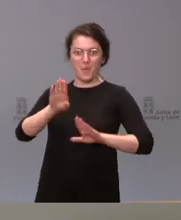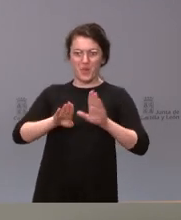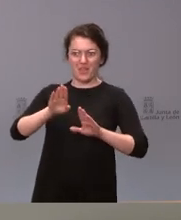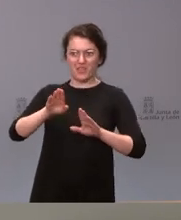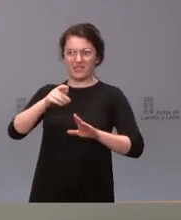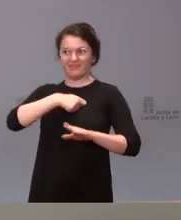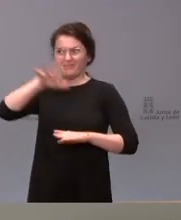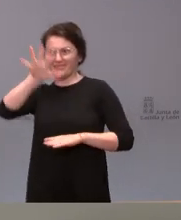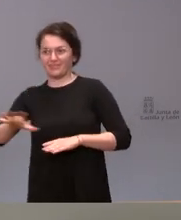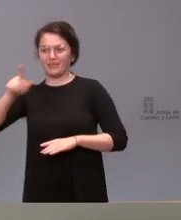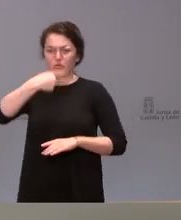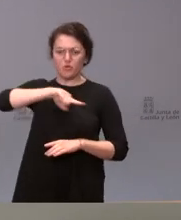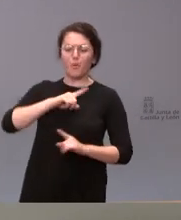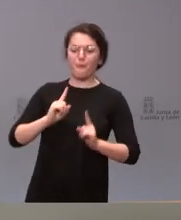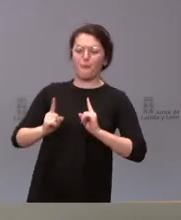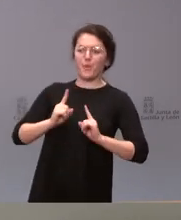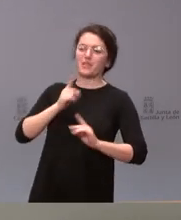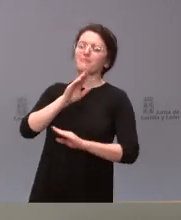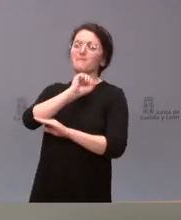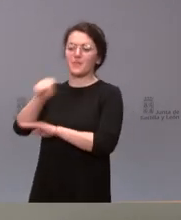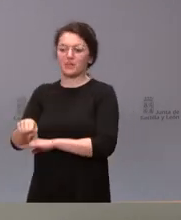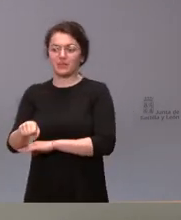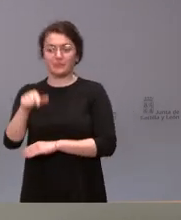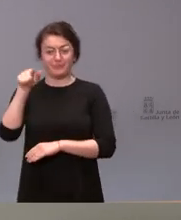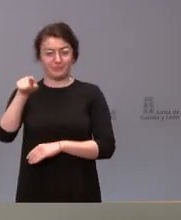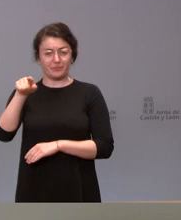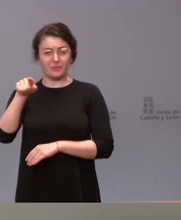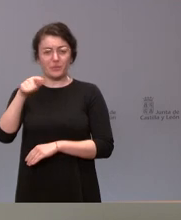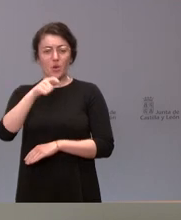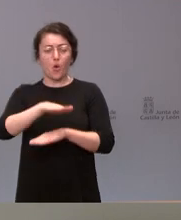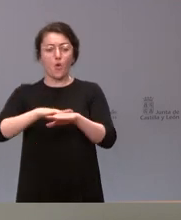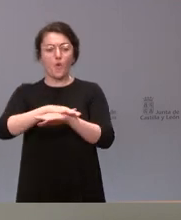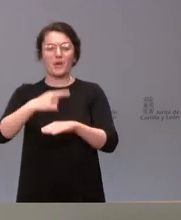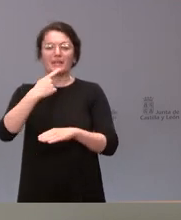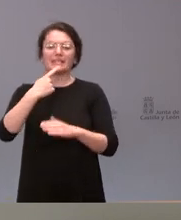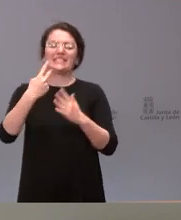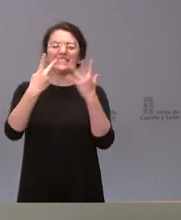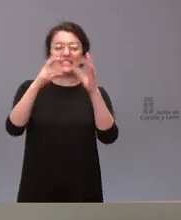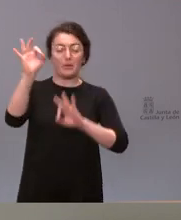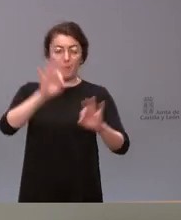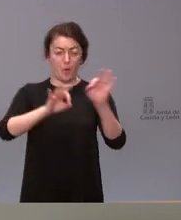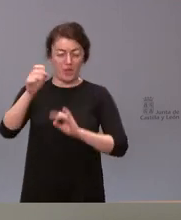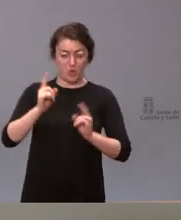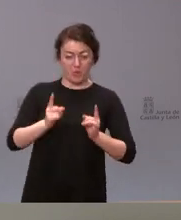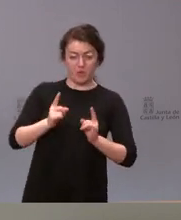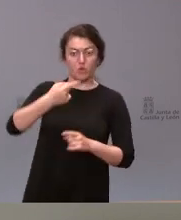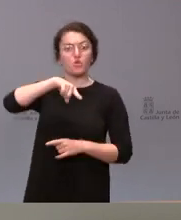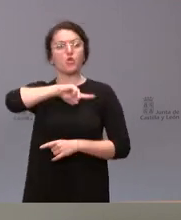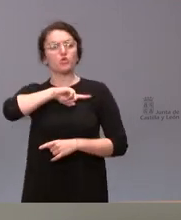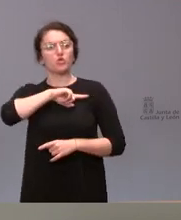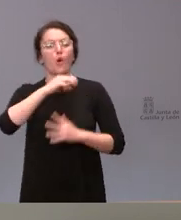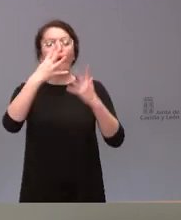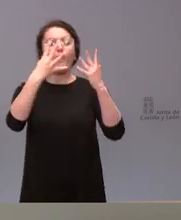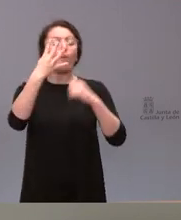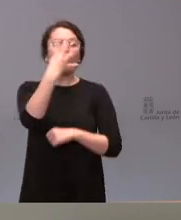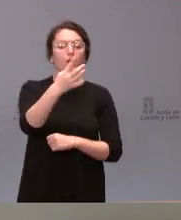recordar que el gobierno de España hizo una previsión para este año 22 del 7% en términos de crecimiento de PIB nosotros teníamos previsto el 4,9